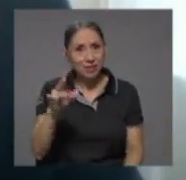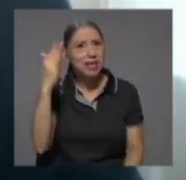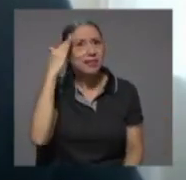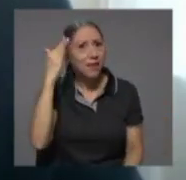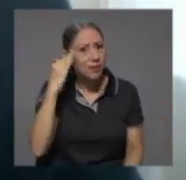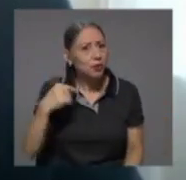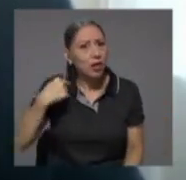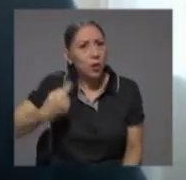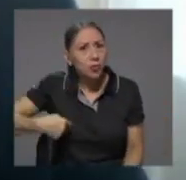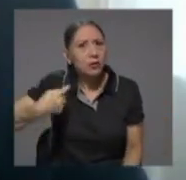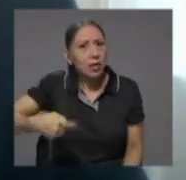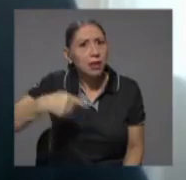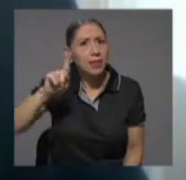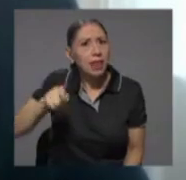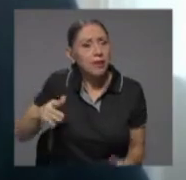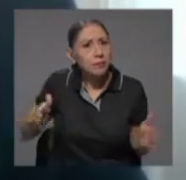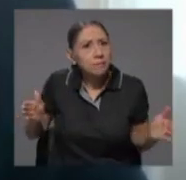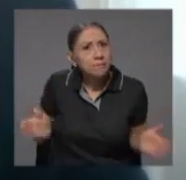constantemente porque está